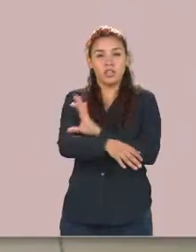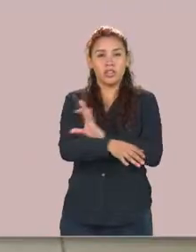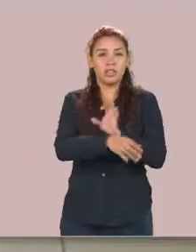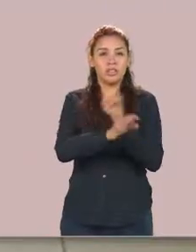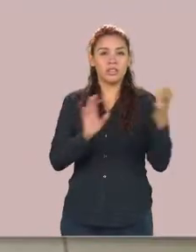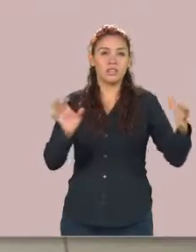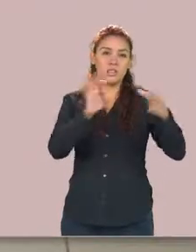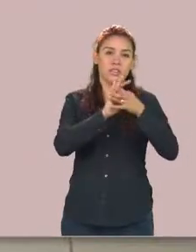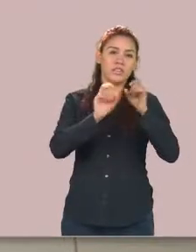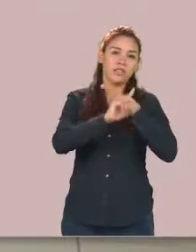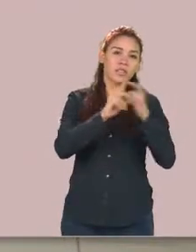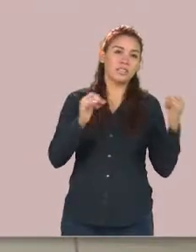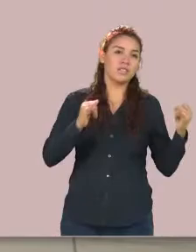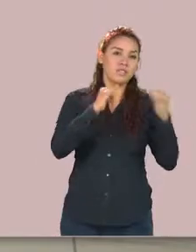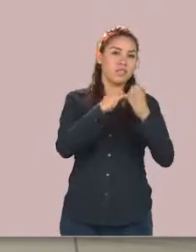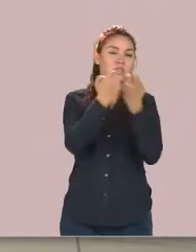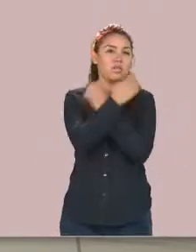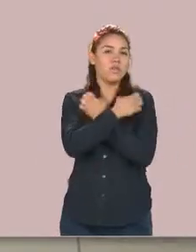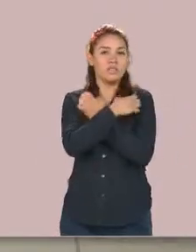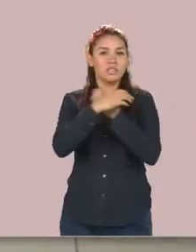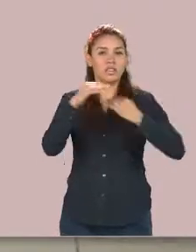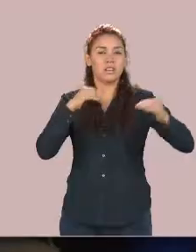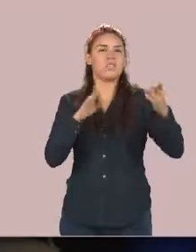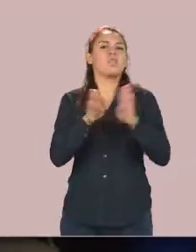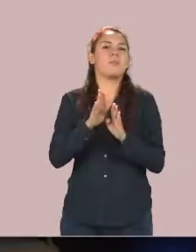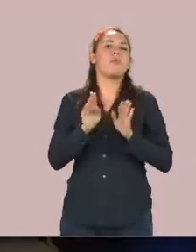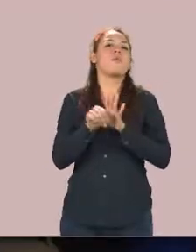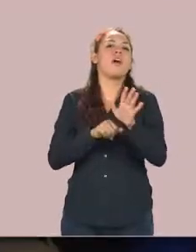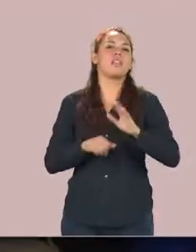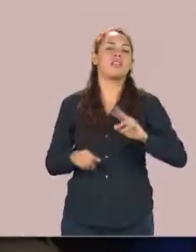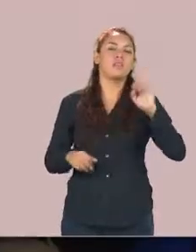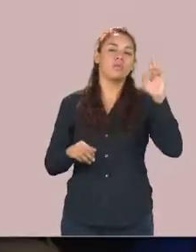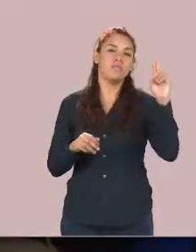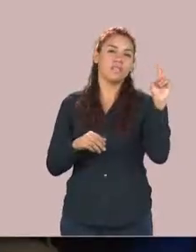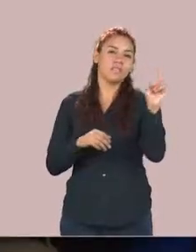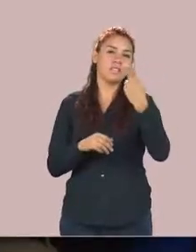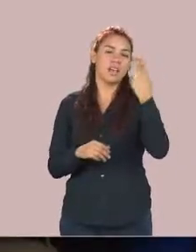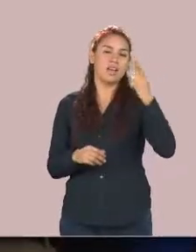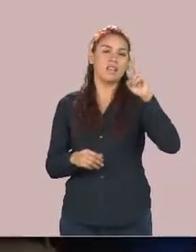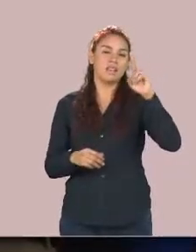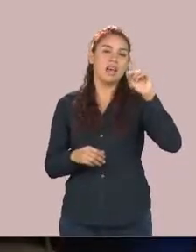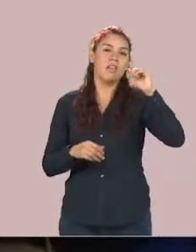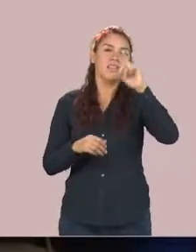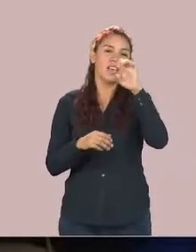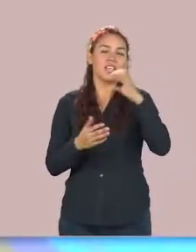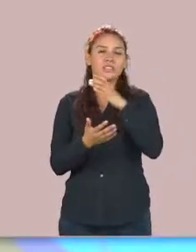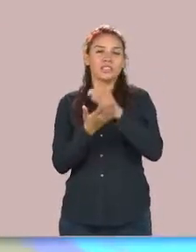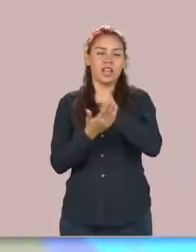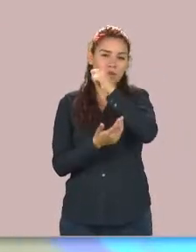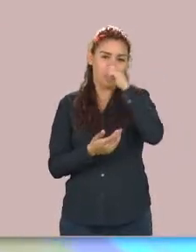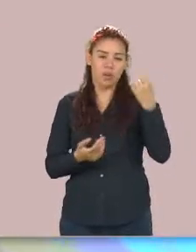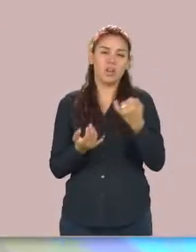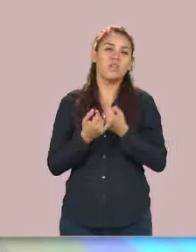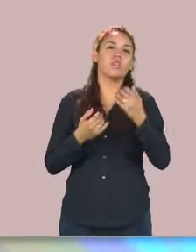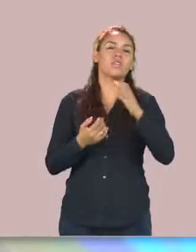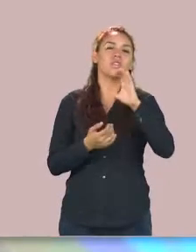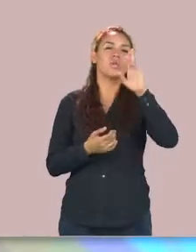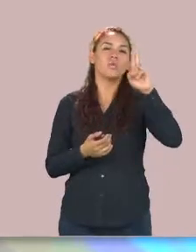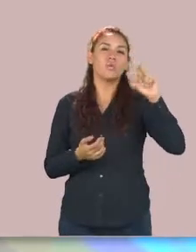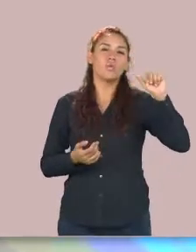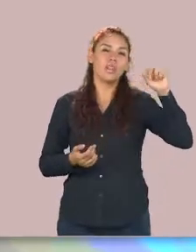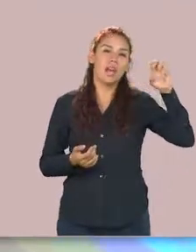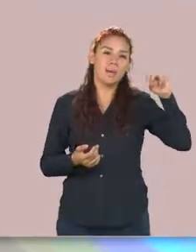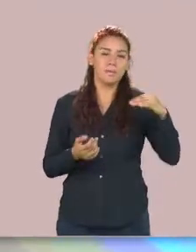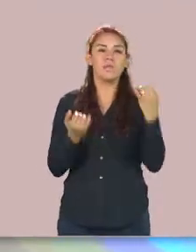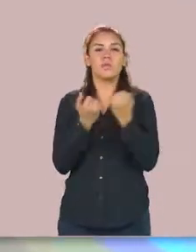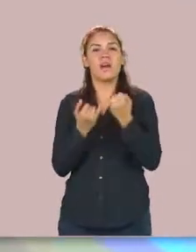de educación superior del país, como la Universidad Autónoma de Ciudad Juárez, la Universidad Autónoma del Estado de México y la Universidad Autónoma de Zacatecas.